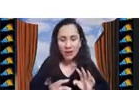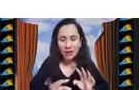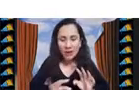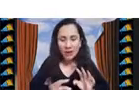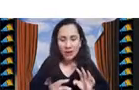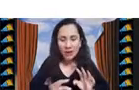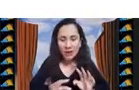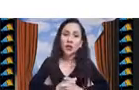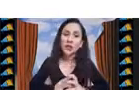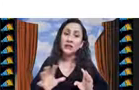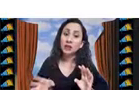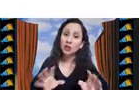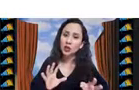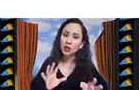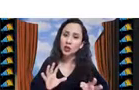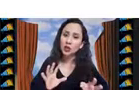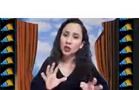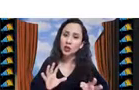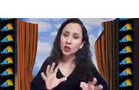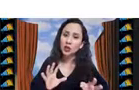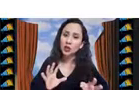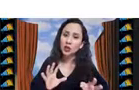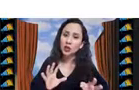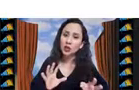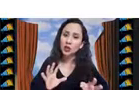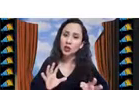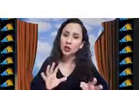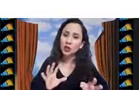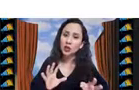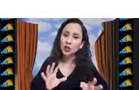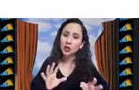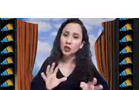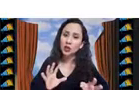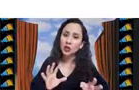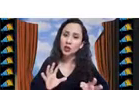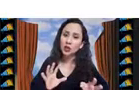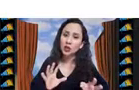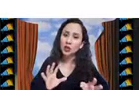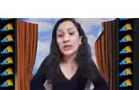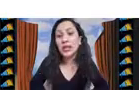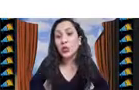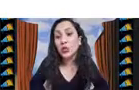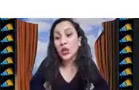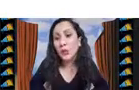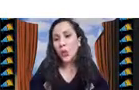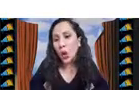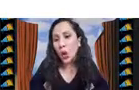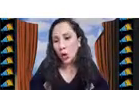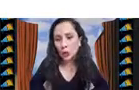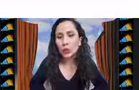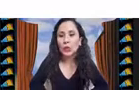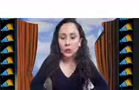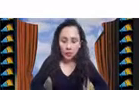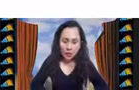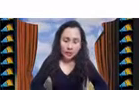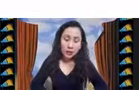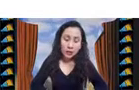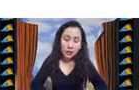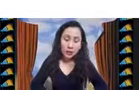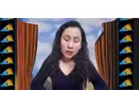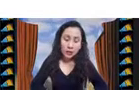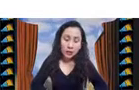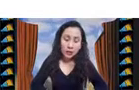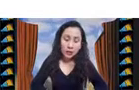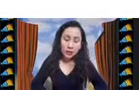el conjunto posible de soluciones, sino solamente algunas, y que esto lo va a hacer en un tiempo corto, ¿no?